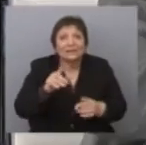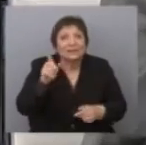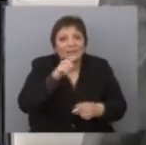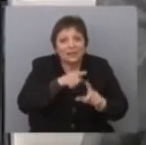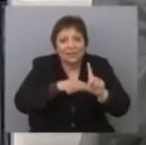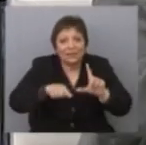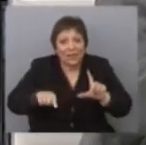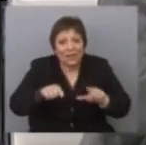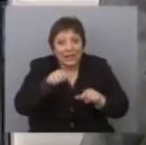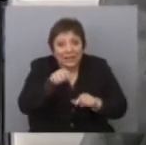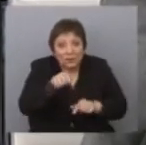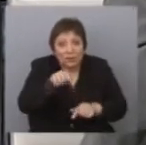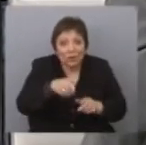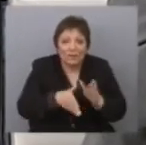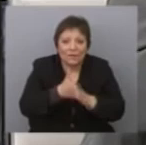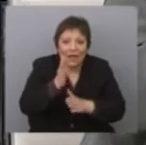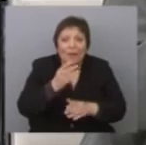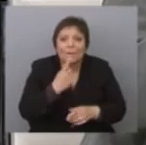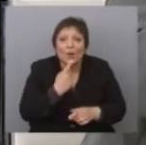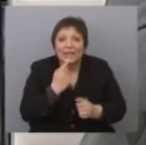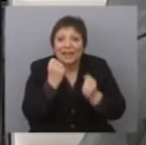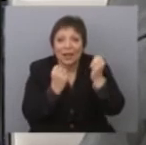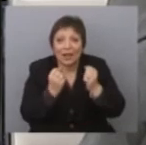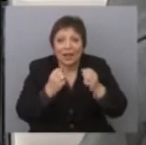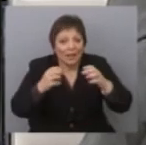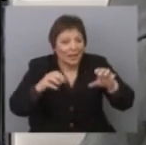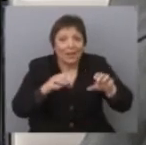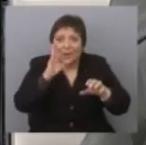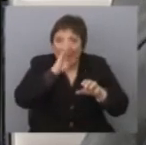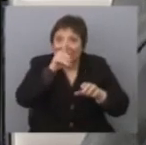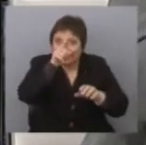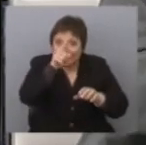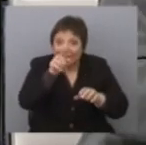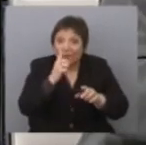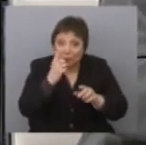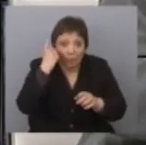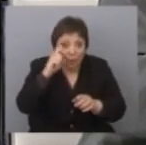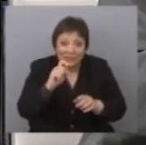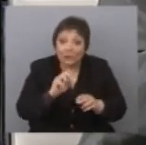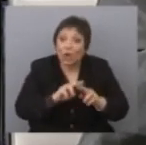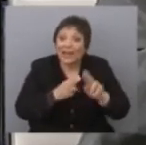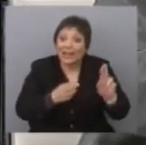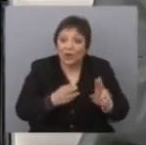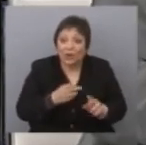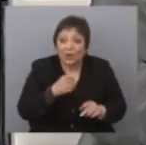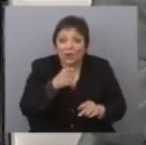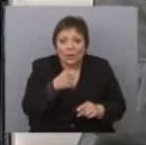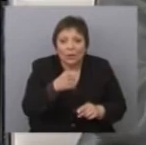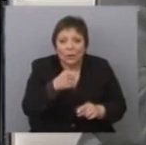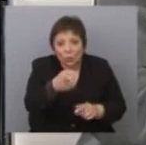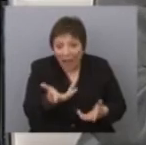creo que eso va a matrizar la política y la economía, en parte en Brasil, creo que es un proyecto regional. ¿Estás conmigo o estás contra mí?